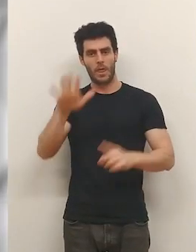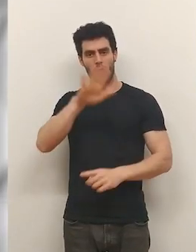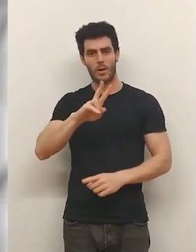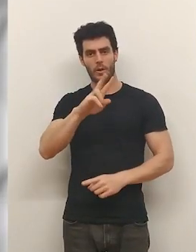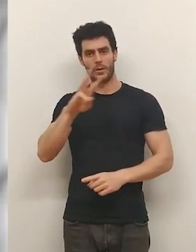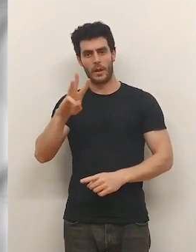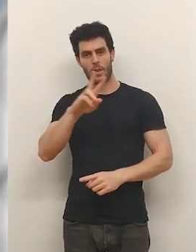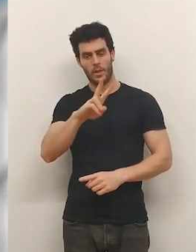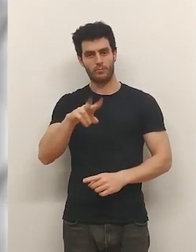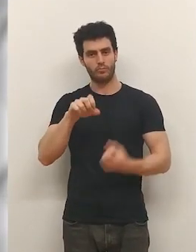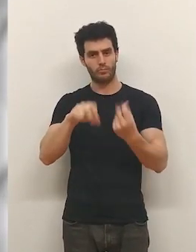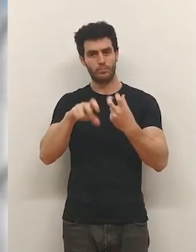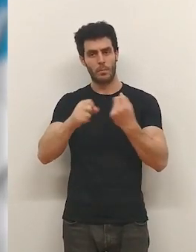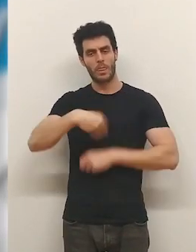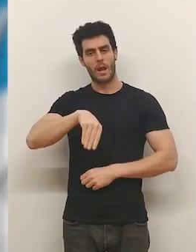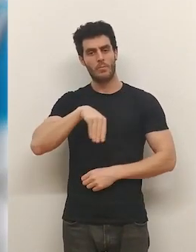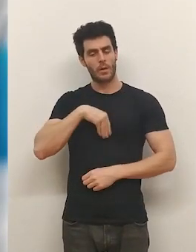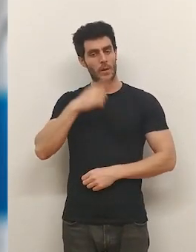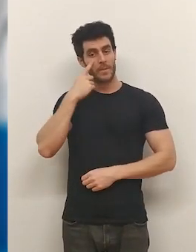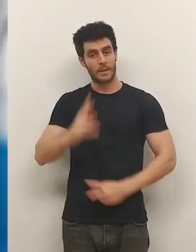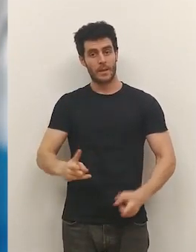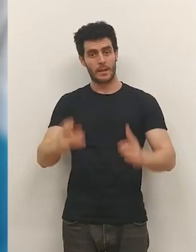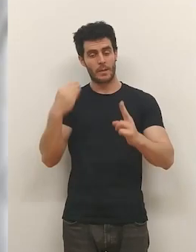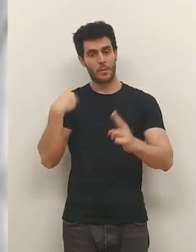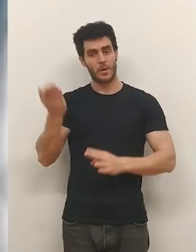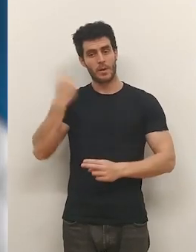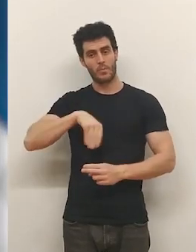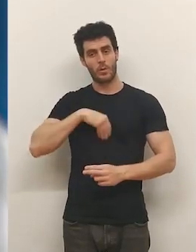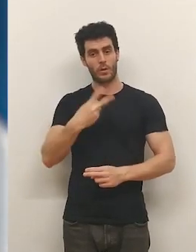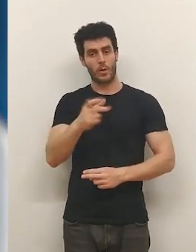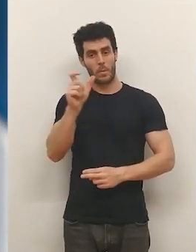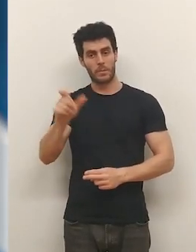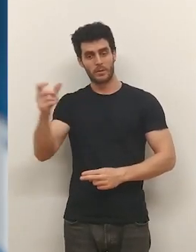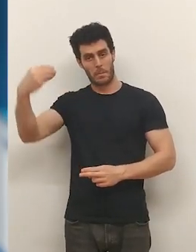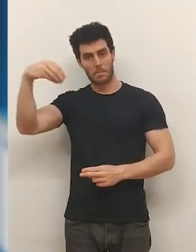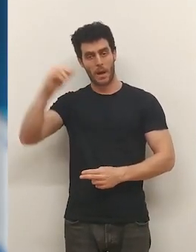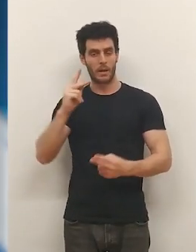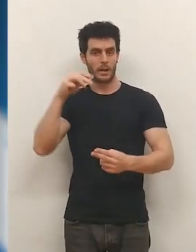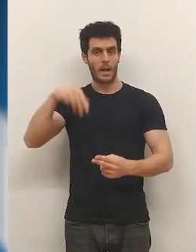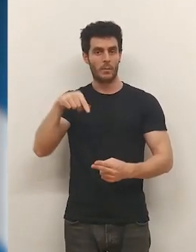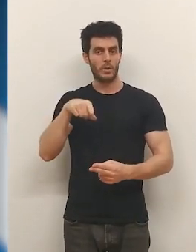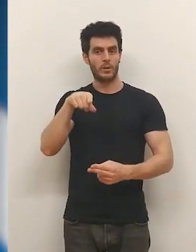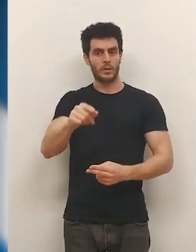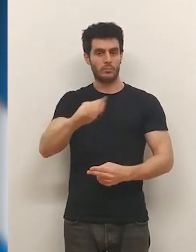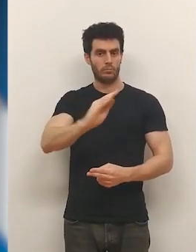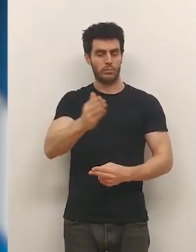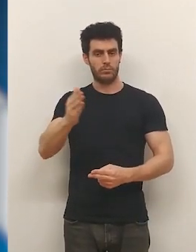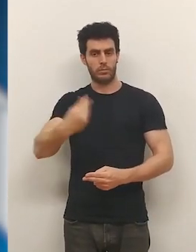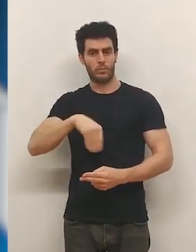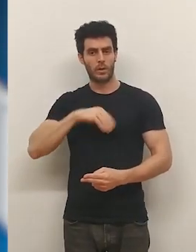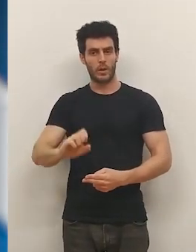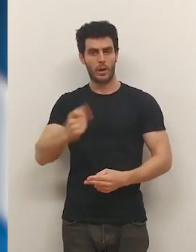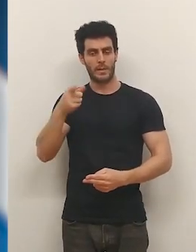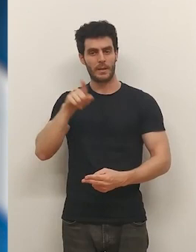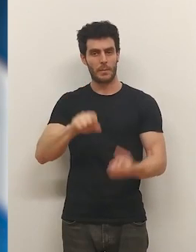232. Es la vía de la muerte. Fíjense, este tramo en el que ayer fallecieron dos personas... ...es el kilómetro que más vidas ha segado.